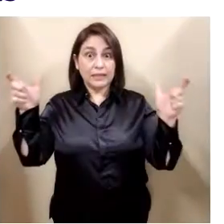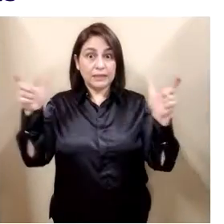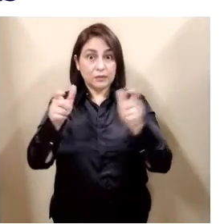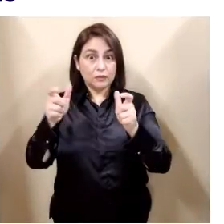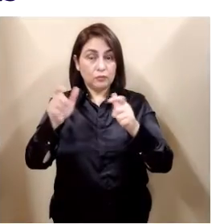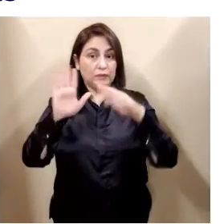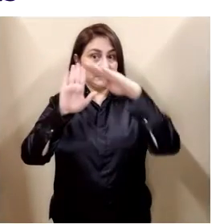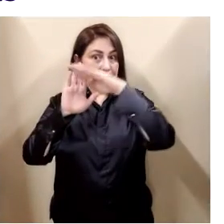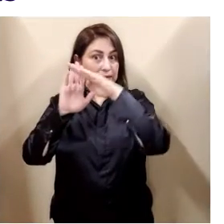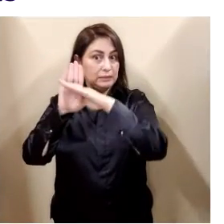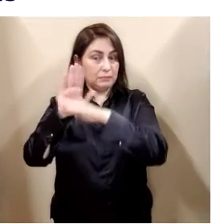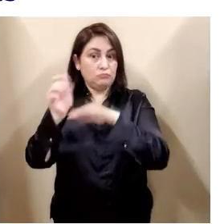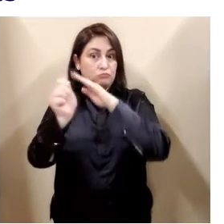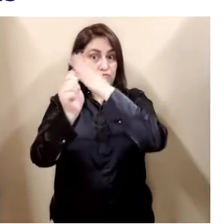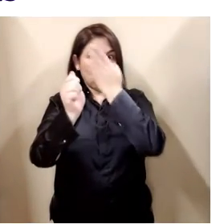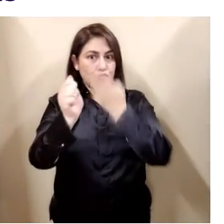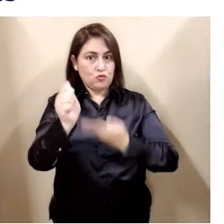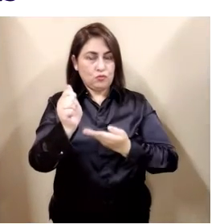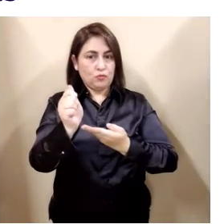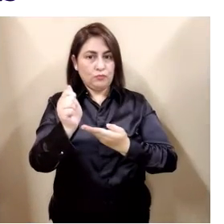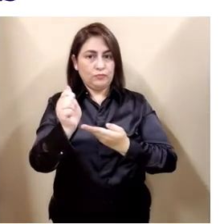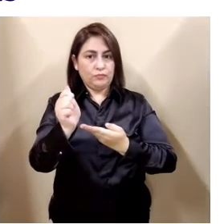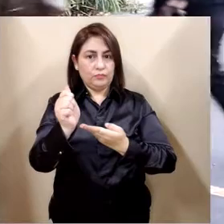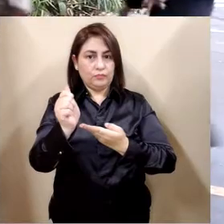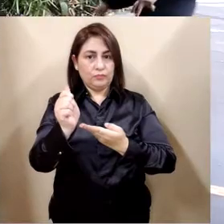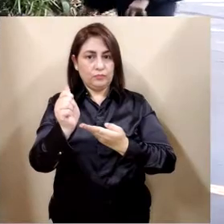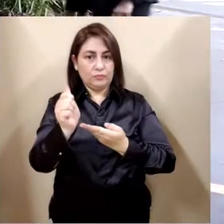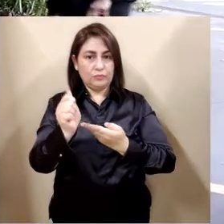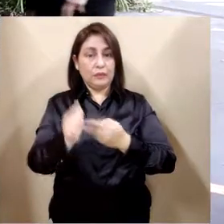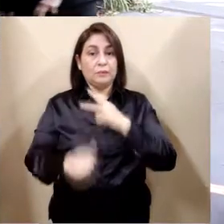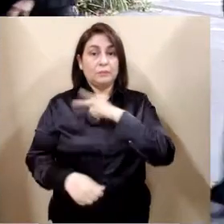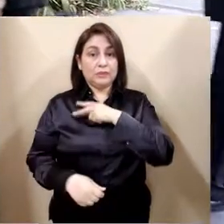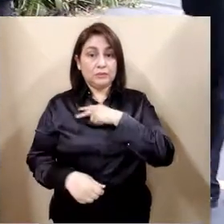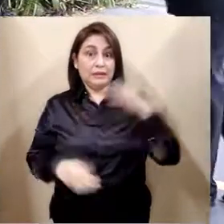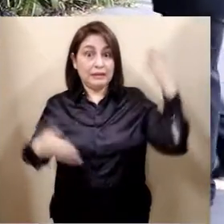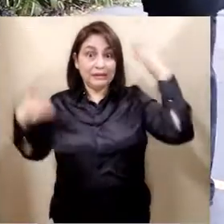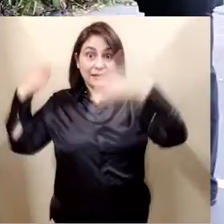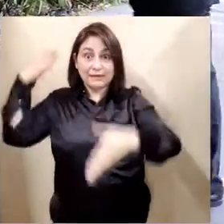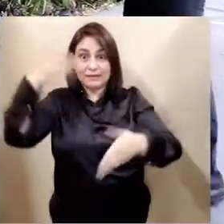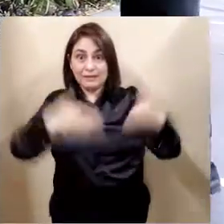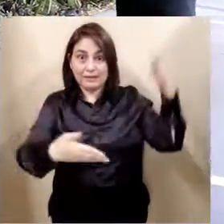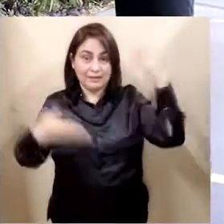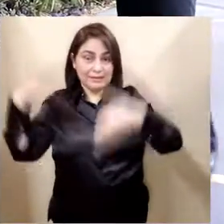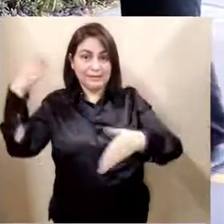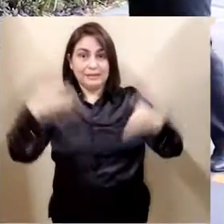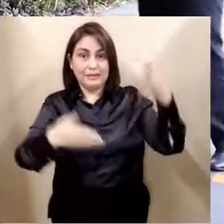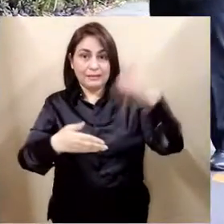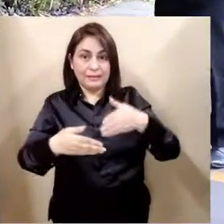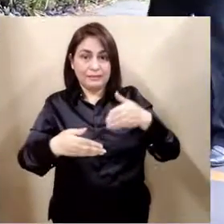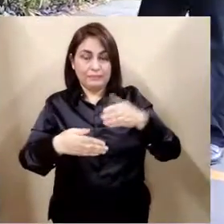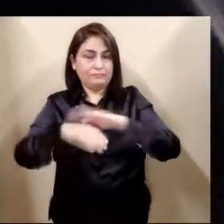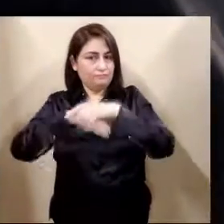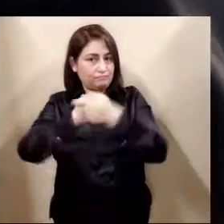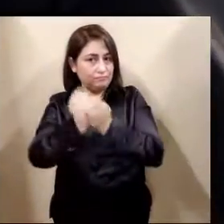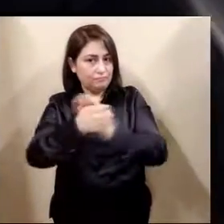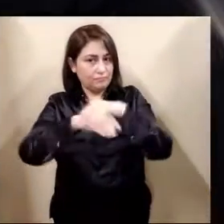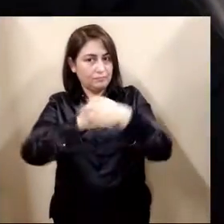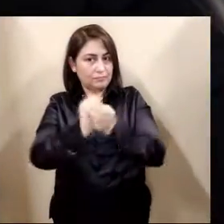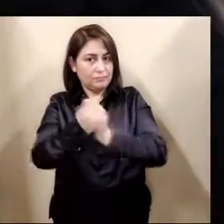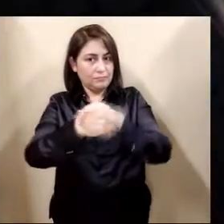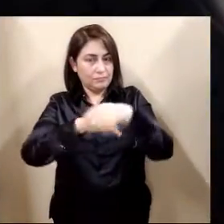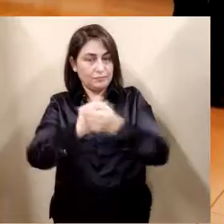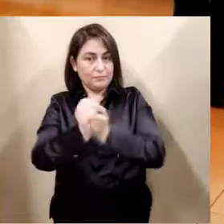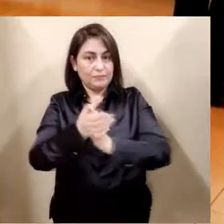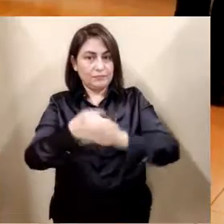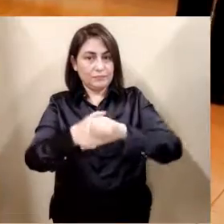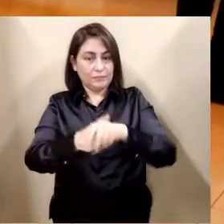Protocolo para reuniones corporativas. Los ejecutivos llegan al sitio marcado para el evento. Se lavan